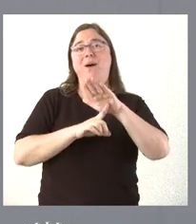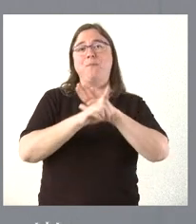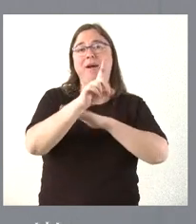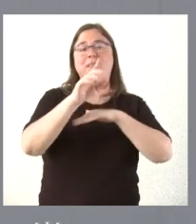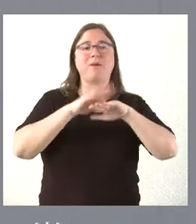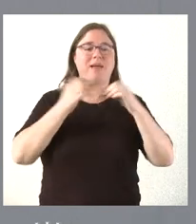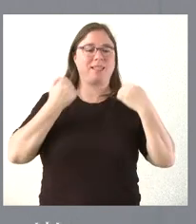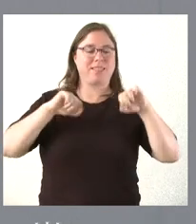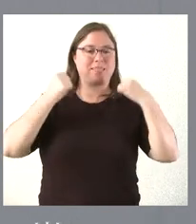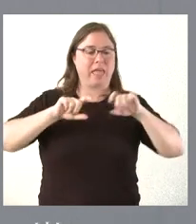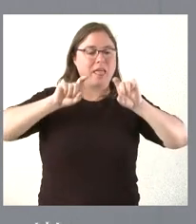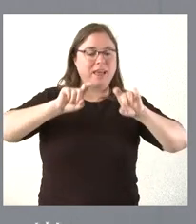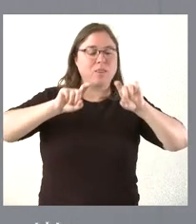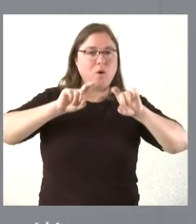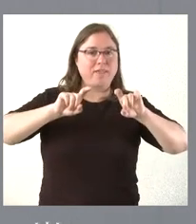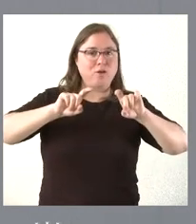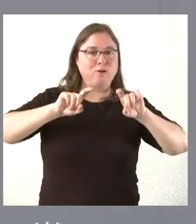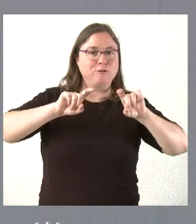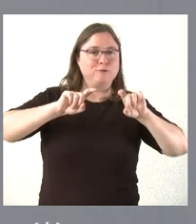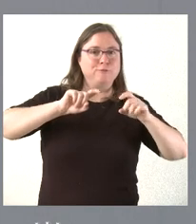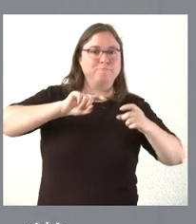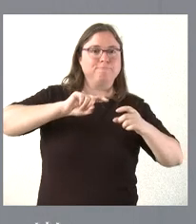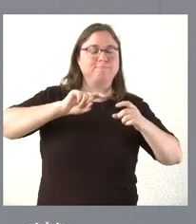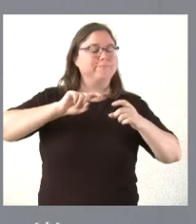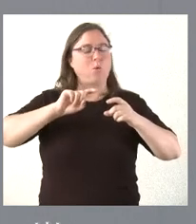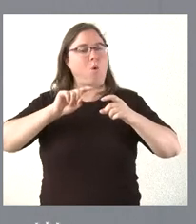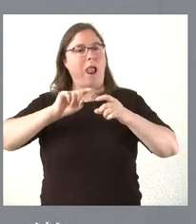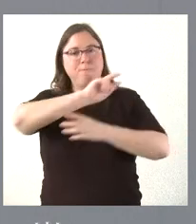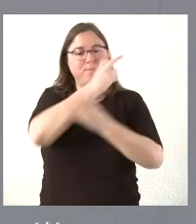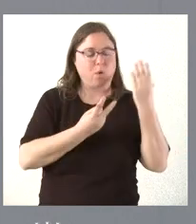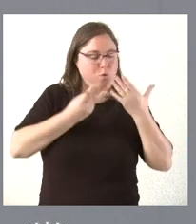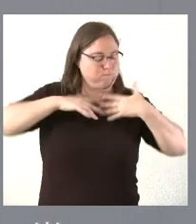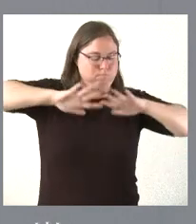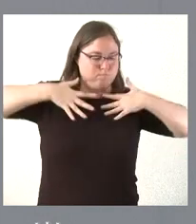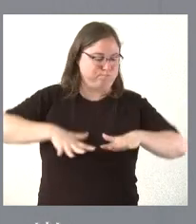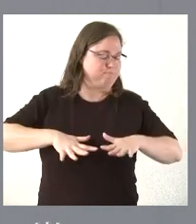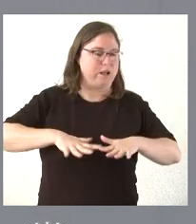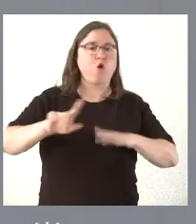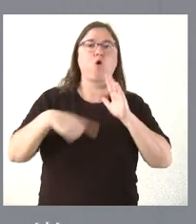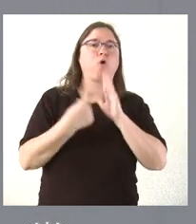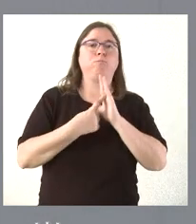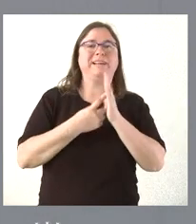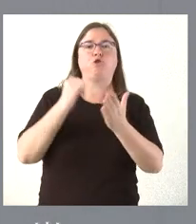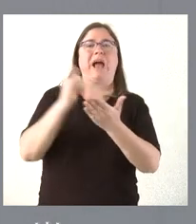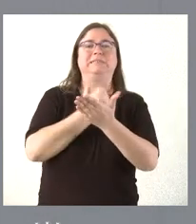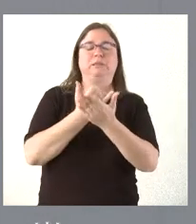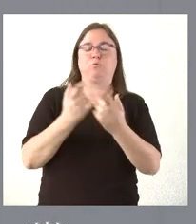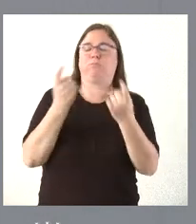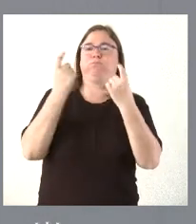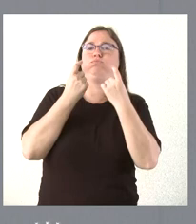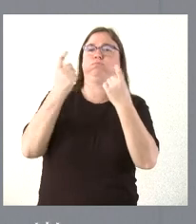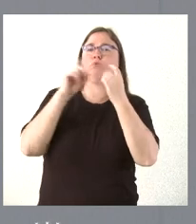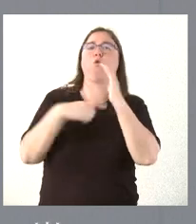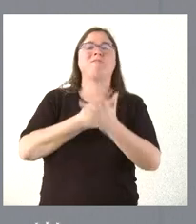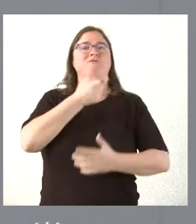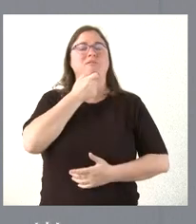práctica de la educación y con inversión de algunas asignaturas en una lengua extranjera fomenta el conocimiento de esa lengua extranjera,